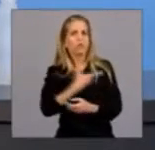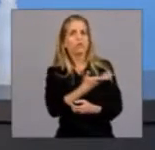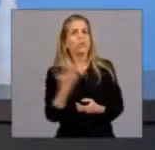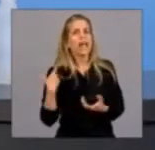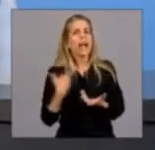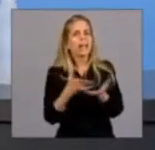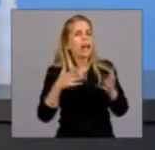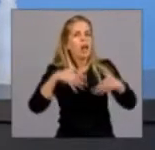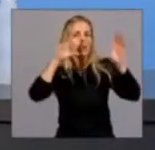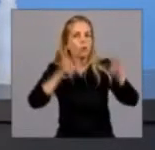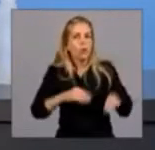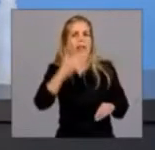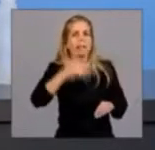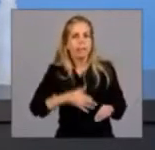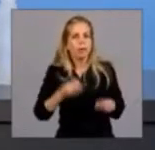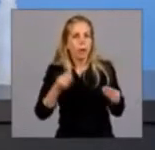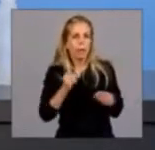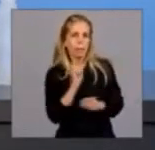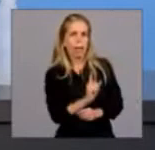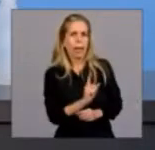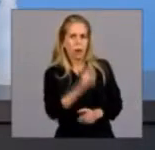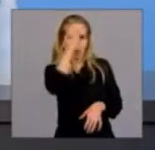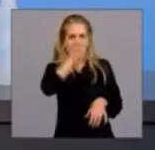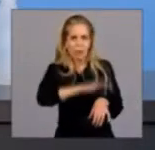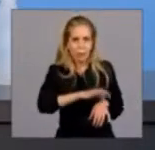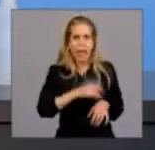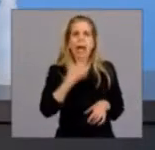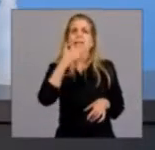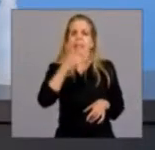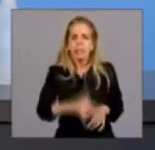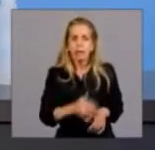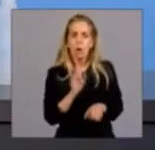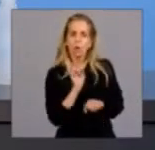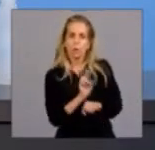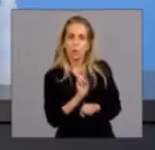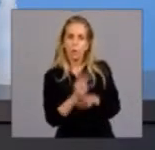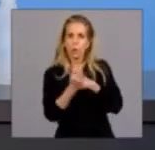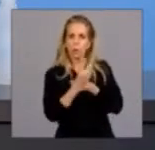entendido el riesgo y se ha protegido, se ha cuidado